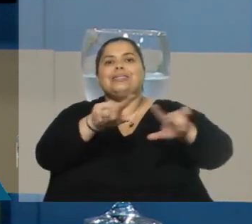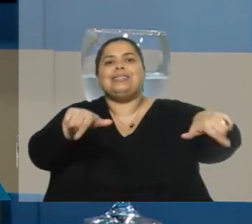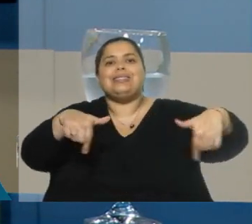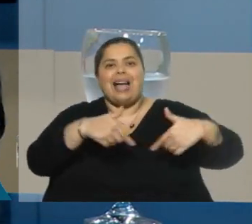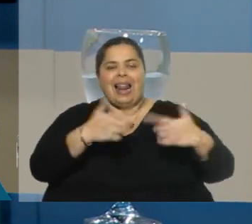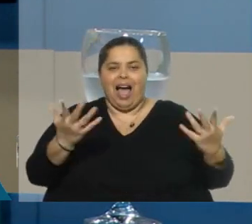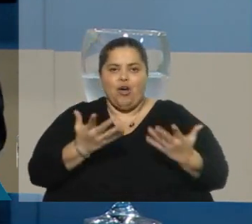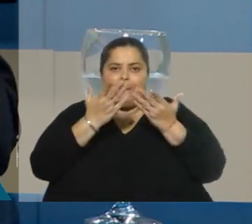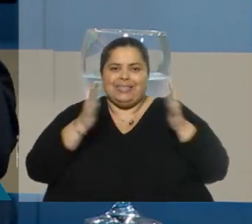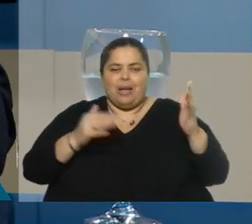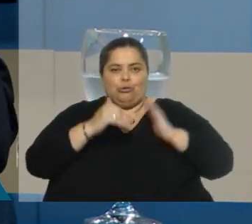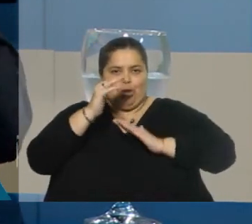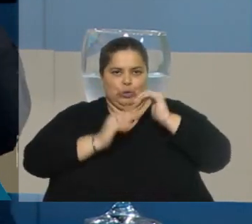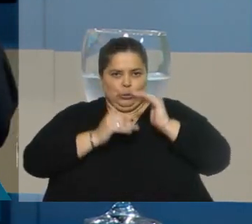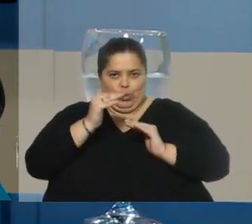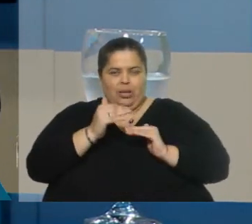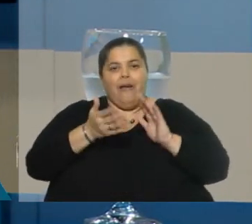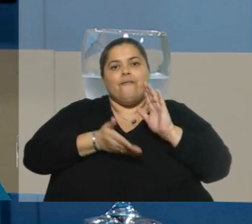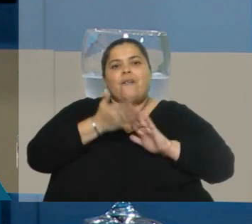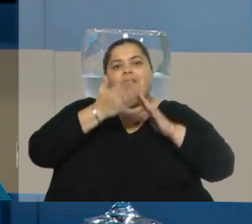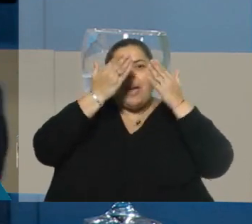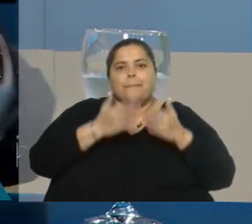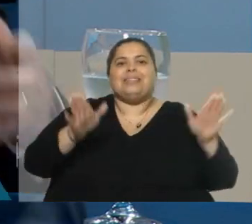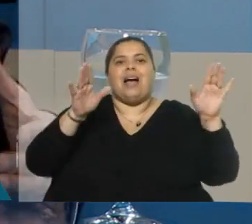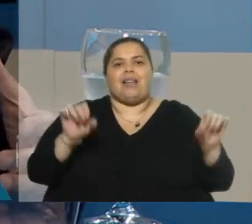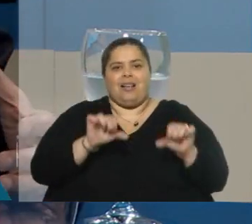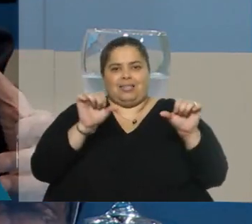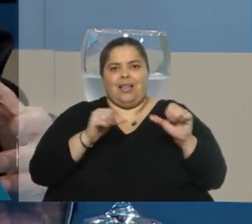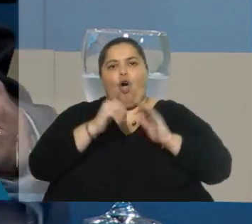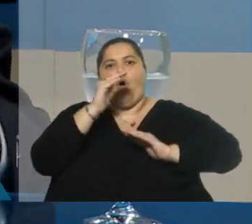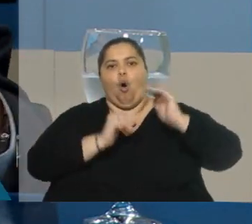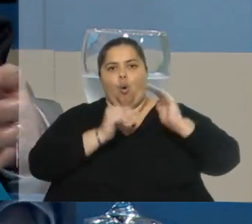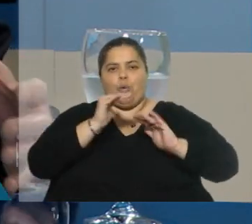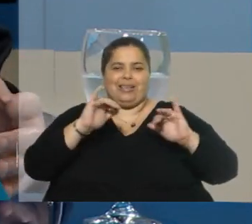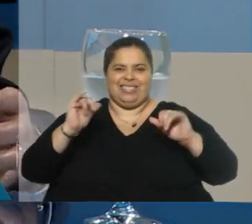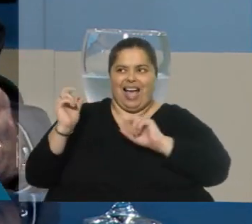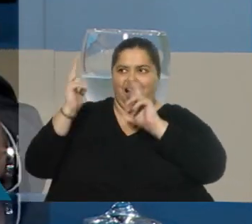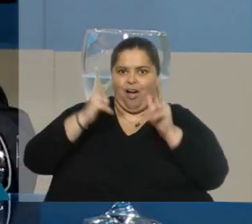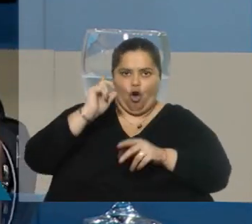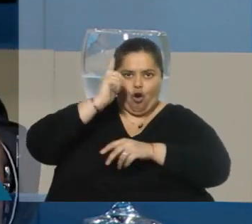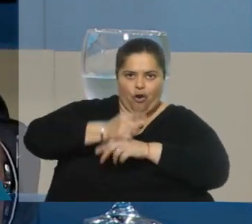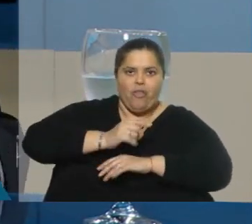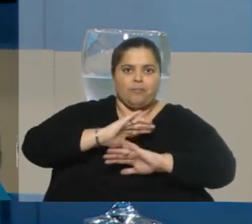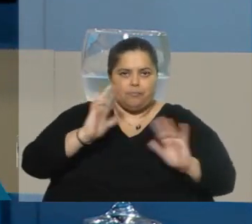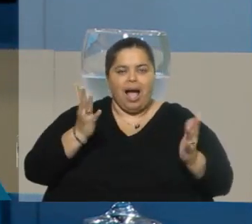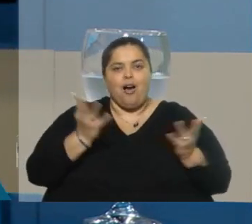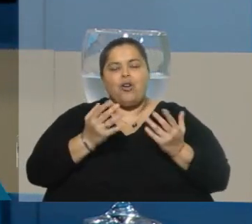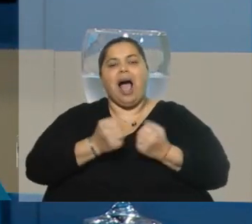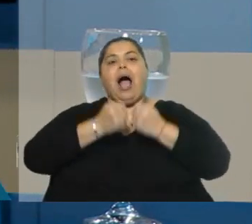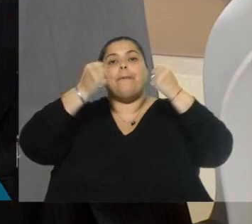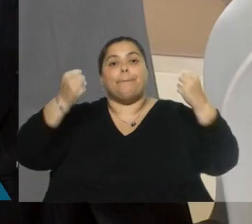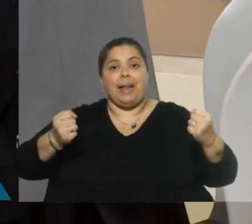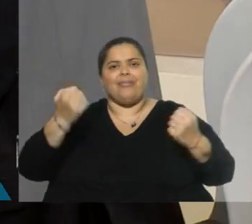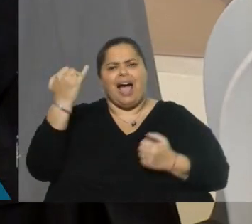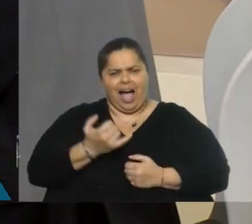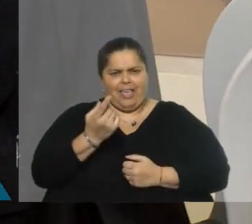una parte. Estamos, digamos, van a empezar las obras, acaban de ser dispuestas, estamos ya ampliando cupos. dinero